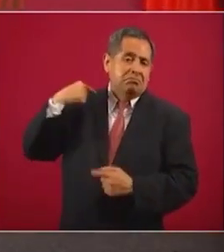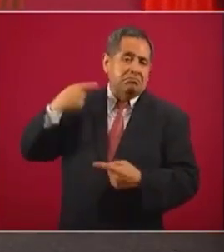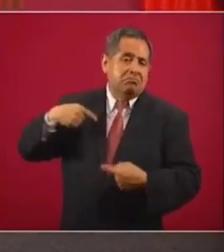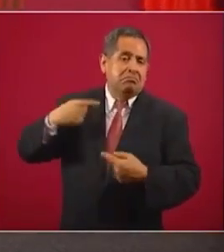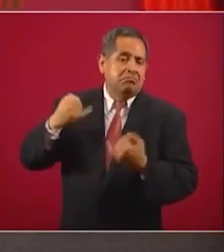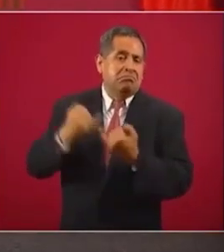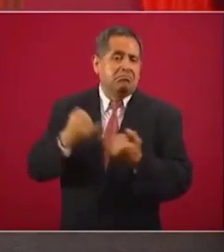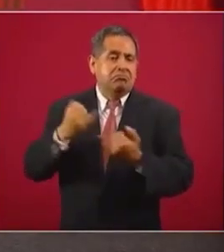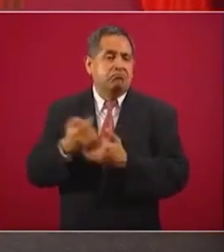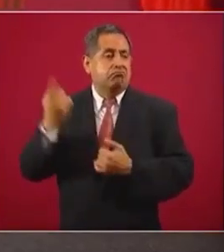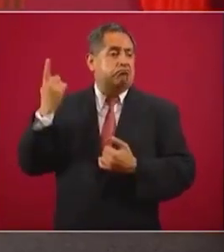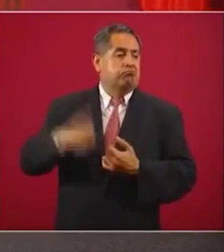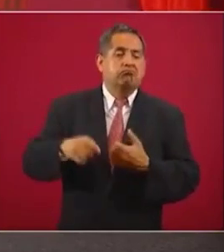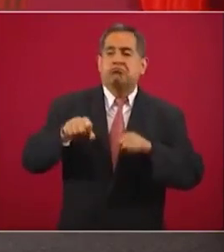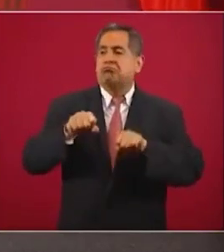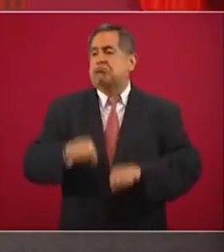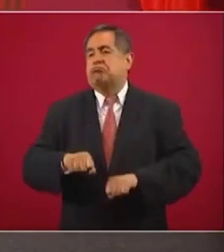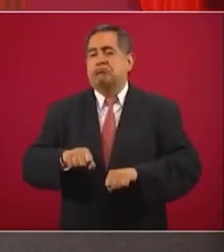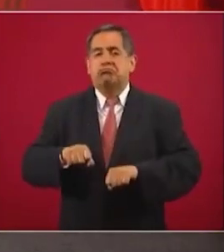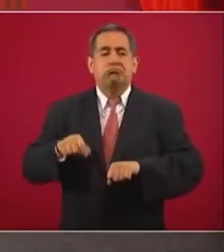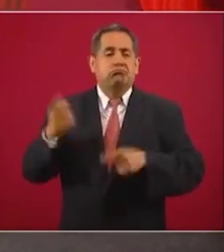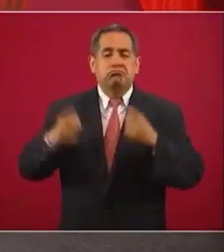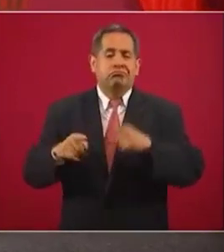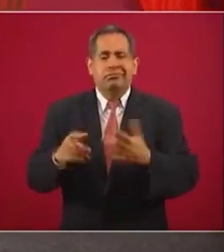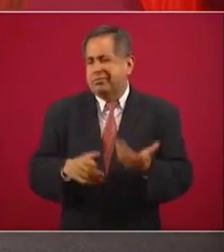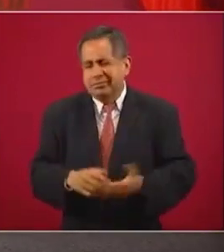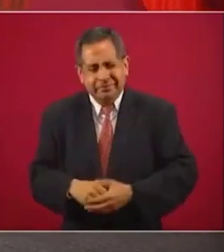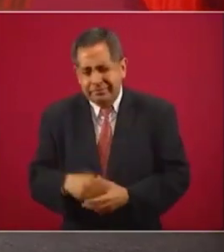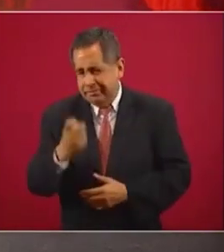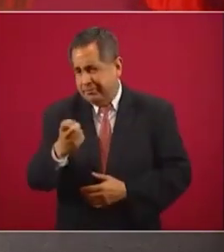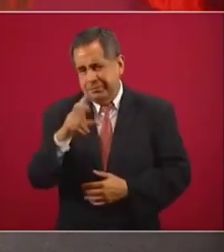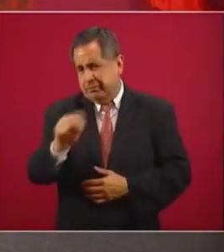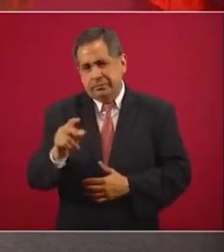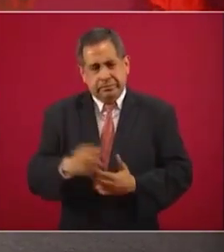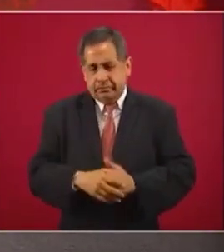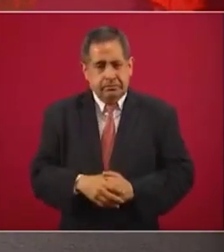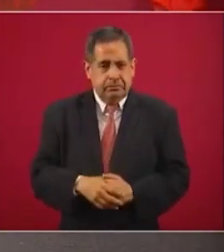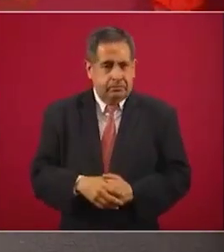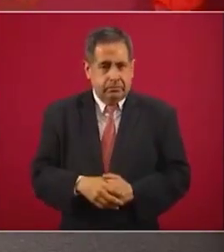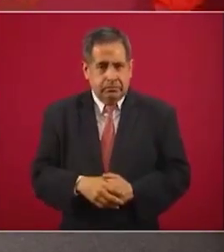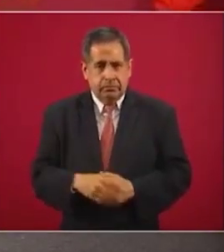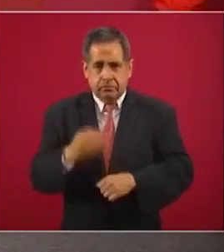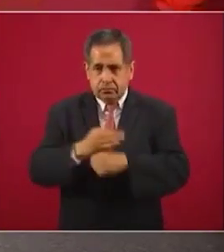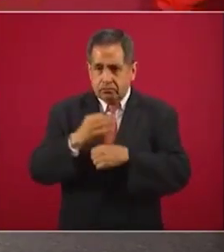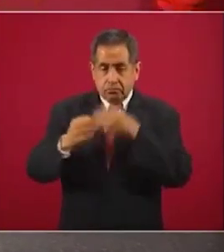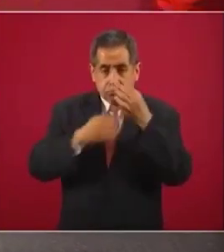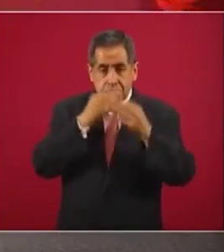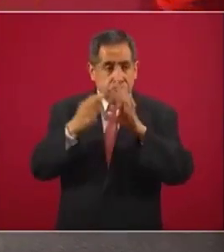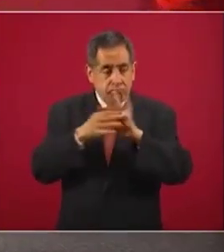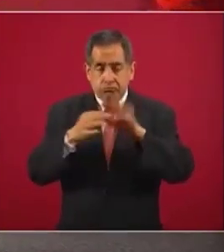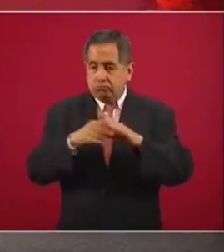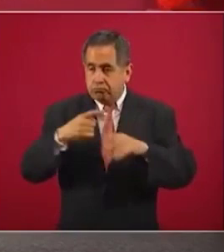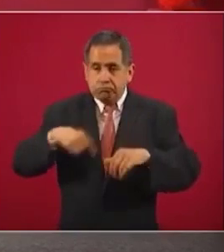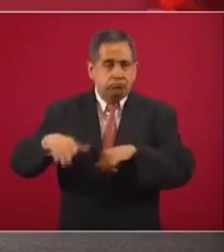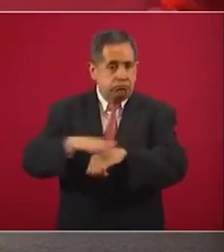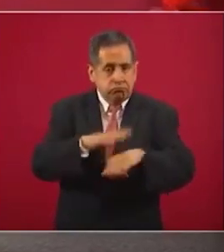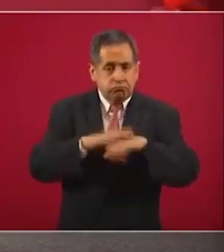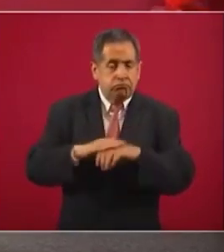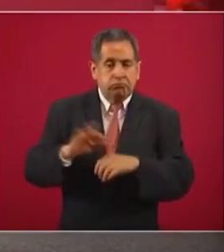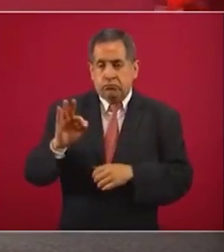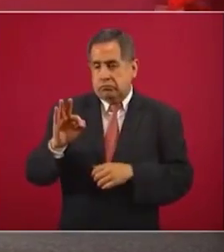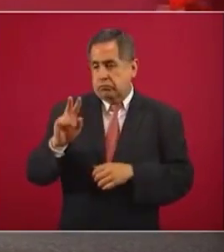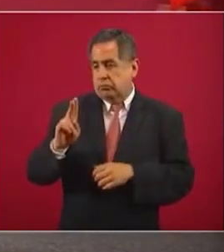autoritario. Cuando estamos promoviendo que se quite el fuero